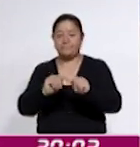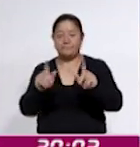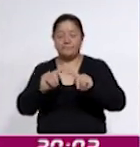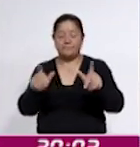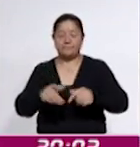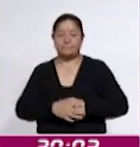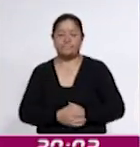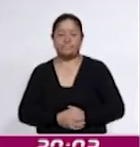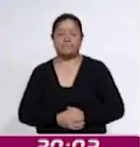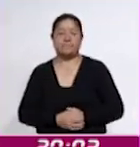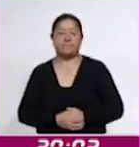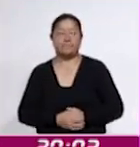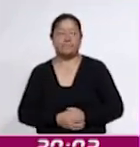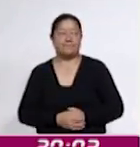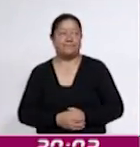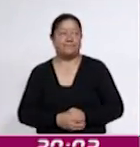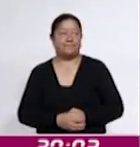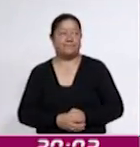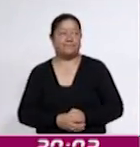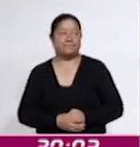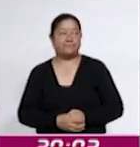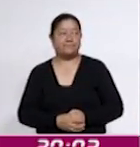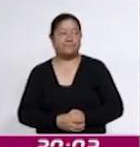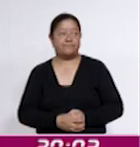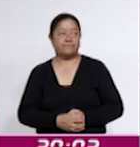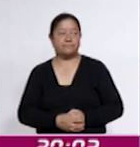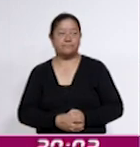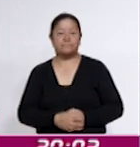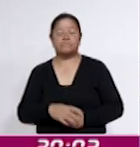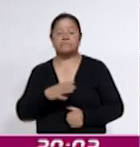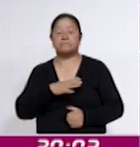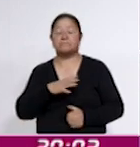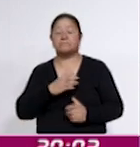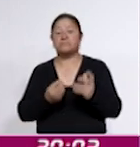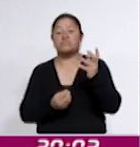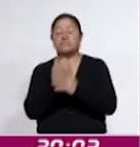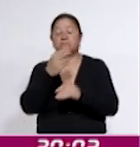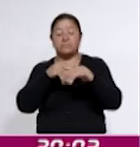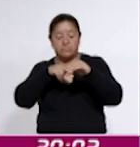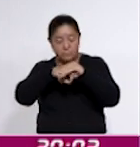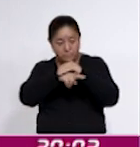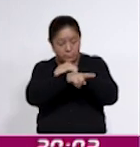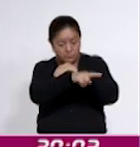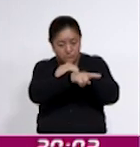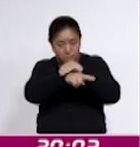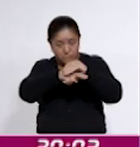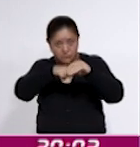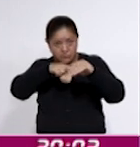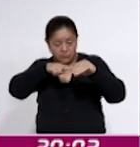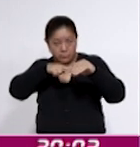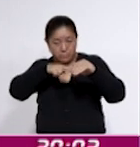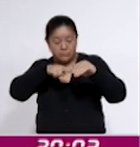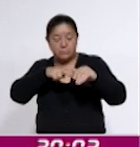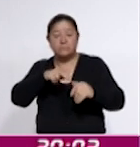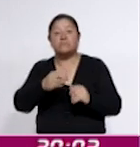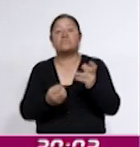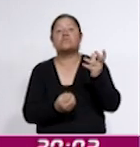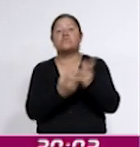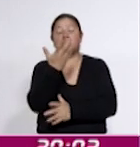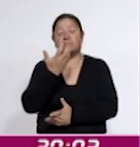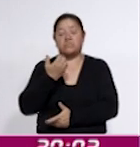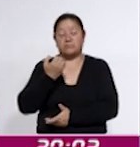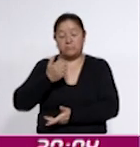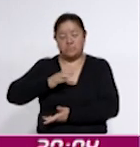Tenemos un nuevo tomógrafo, un nuevo mastógrafo,